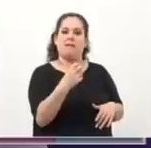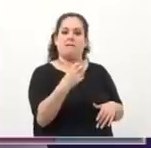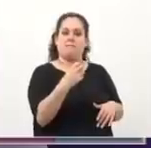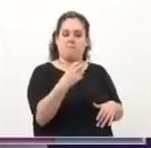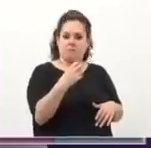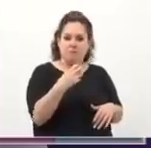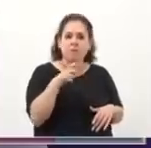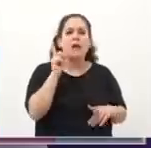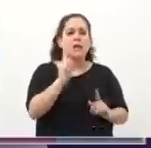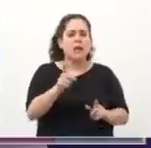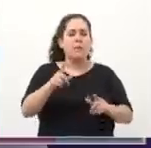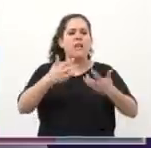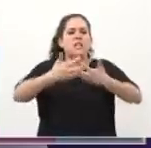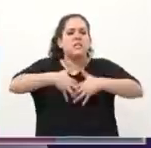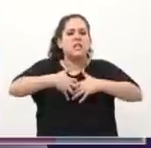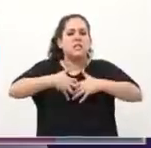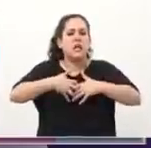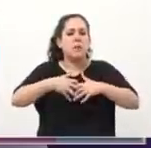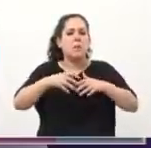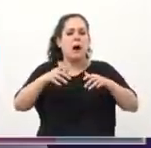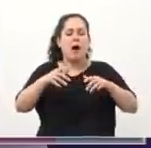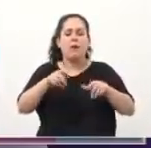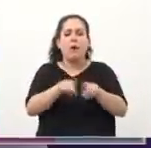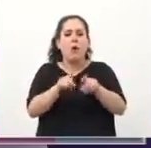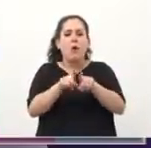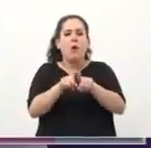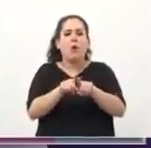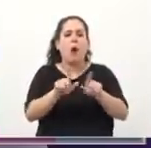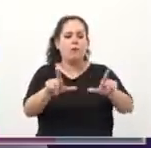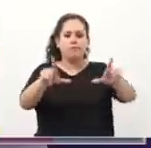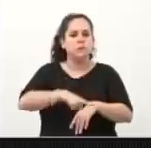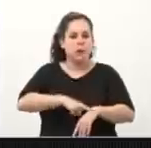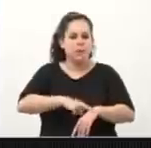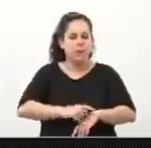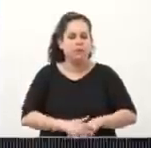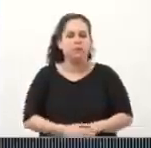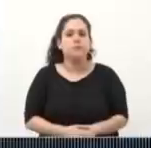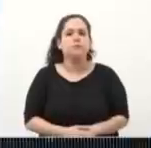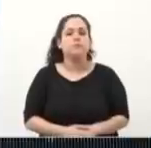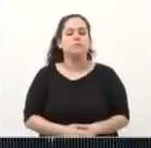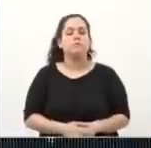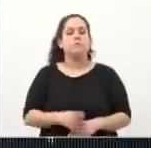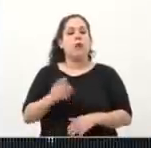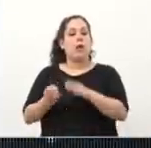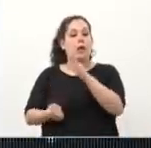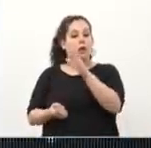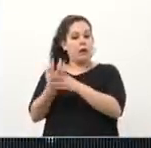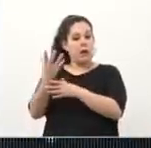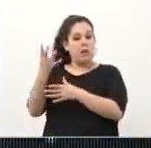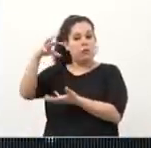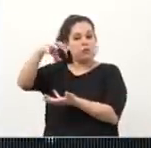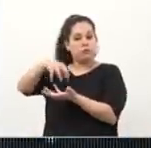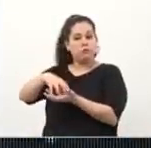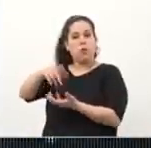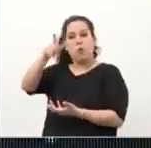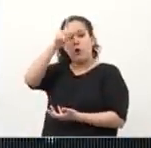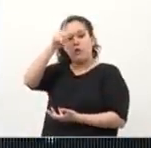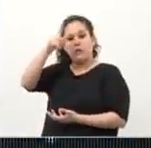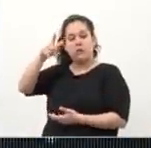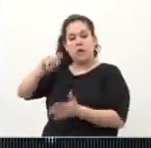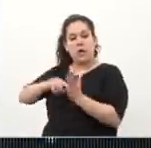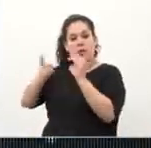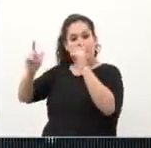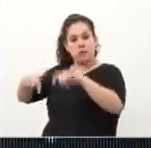reconocimiento facial, que funcionó bien, pero que tiene que funcionar muchísimo mejor. Desde que creamos la policía de la ciudad y lanzamos el Plan